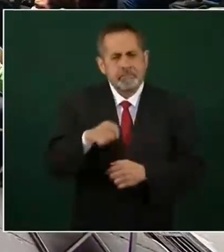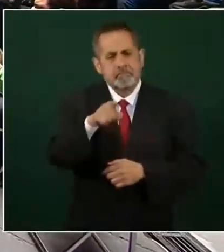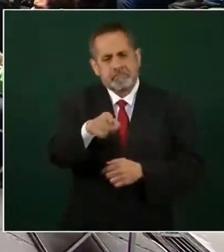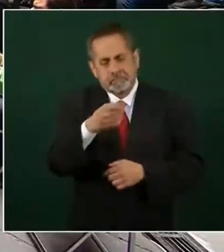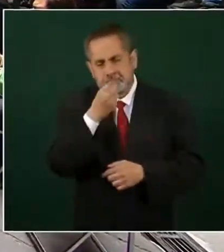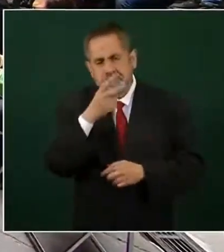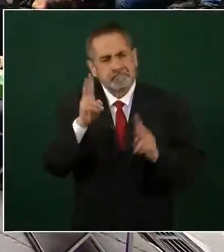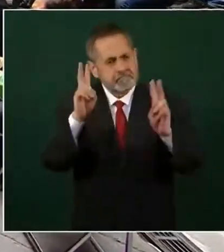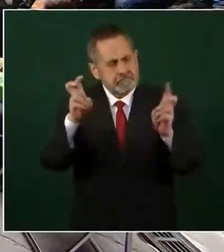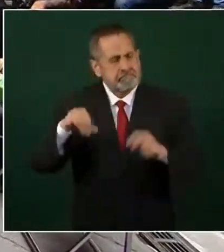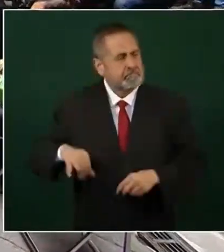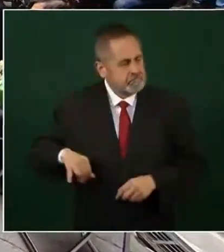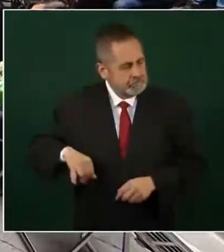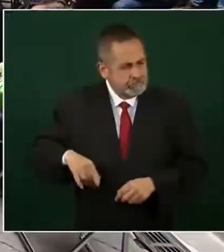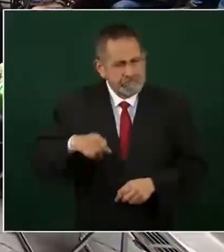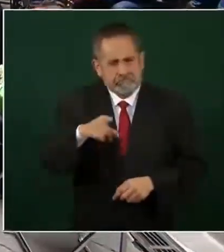interesante. ... sea... ... Gracias.